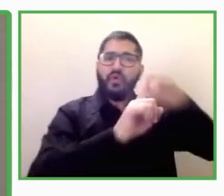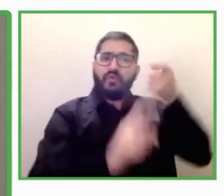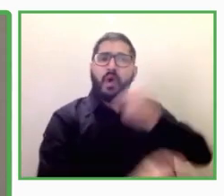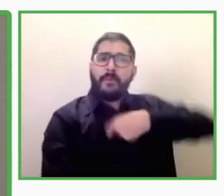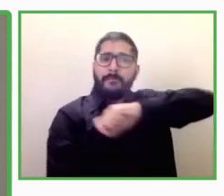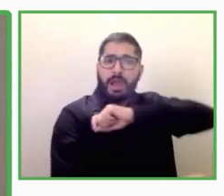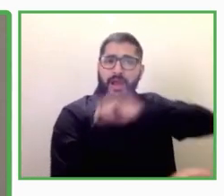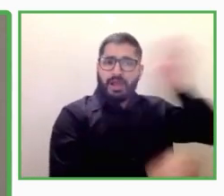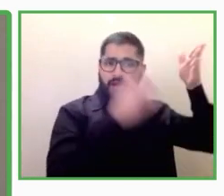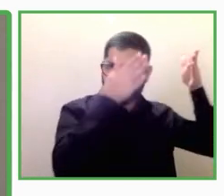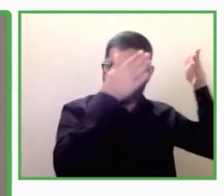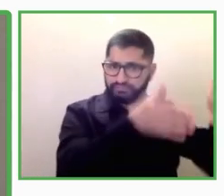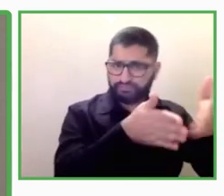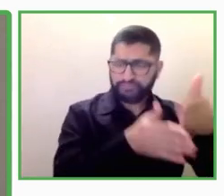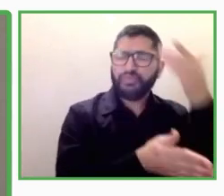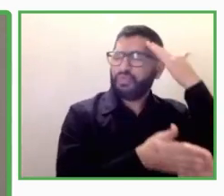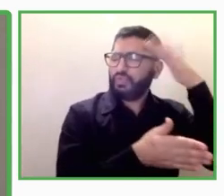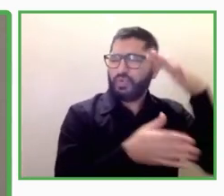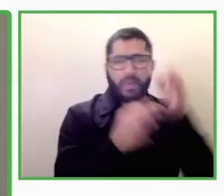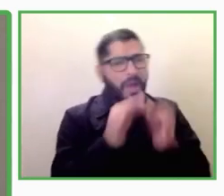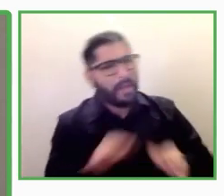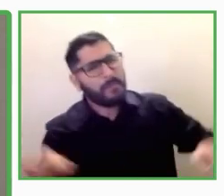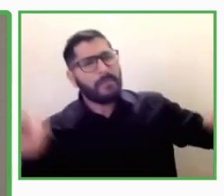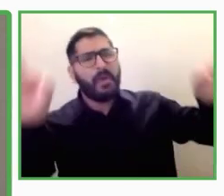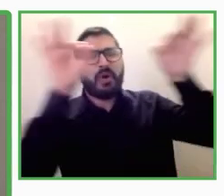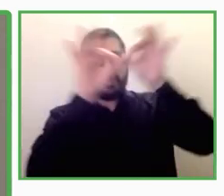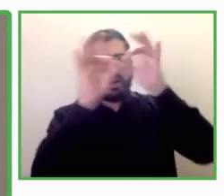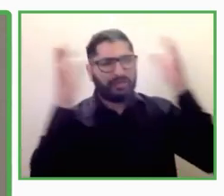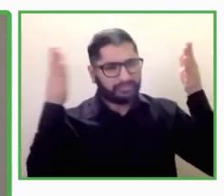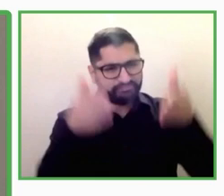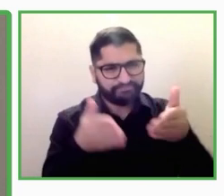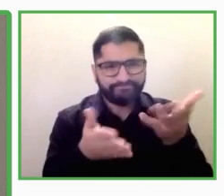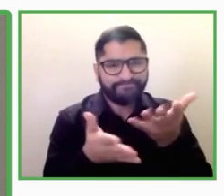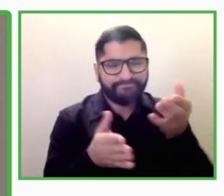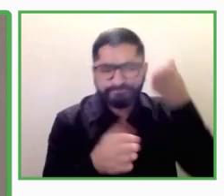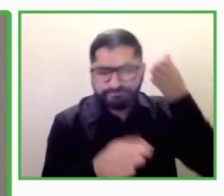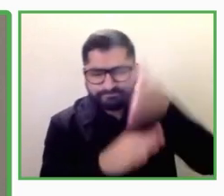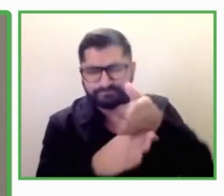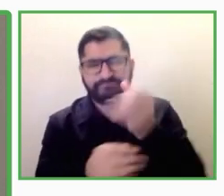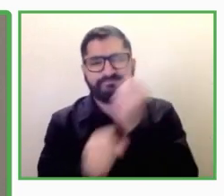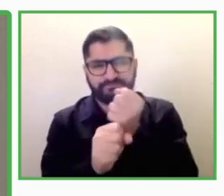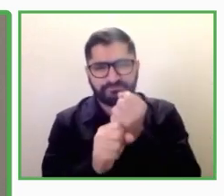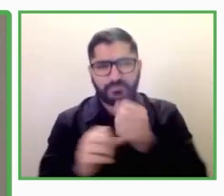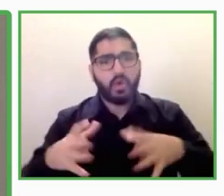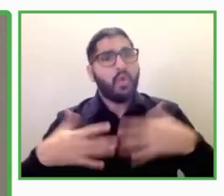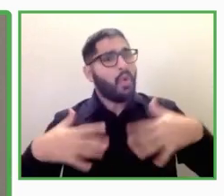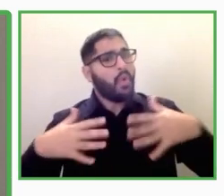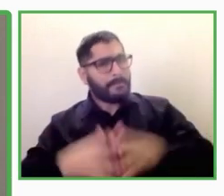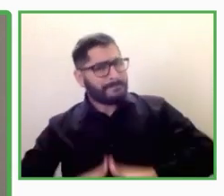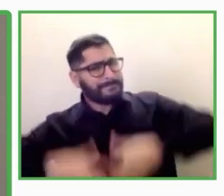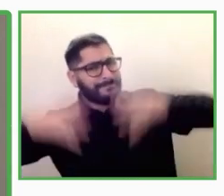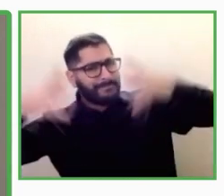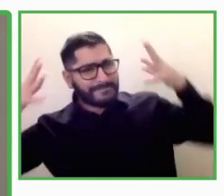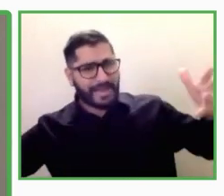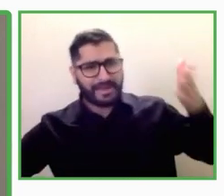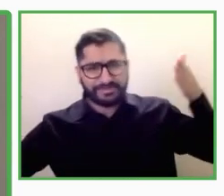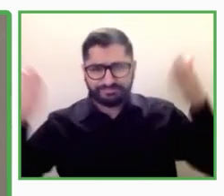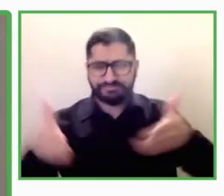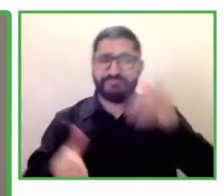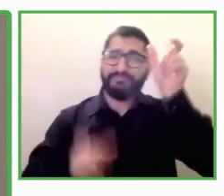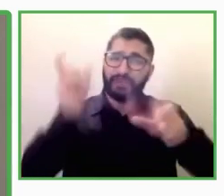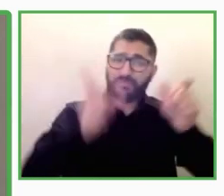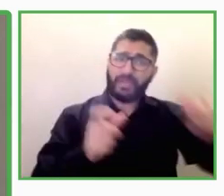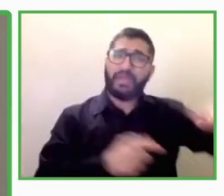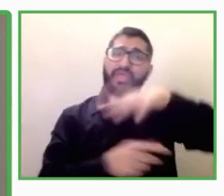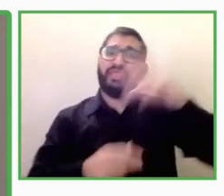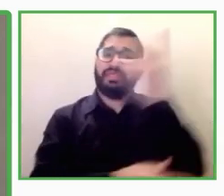pero siempre atendiendo a que somos un gran empleador de personas con discapacidad, pero también de personas sin discapacidad. El grupo de empresas Illunion, por ejemplo,